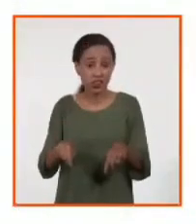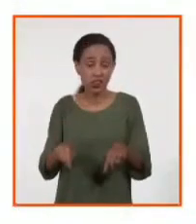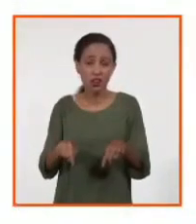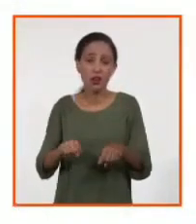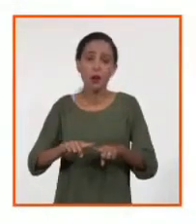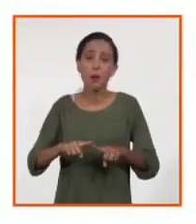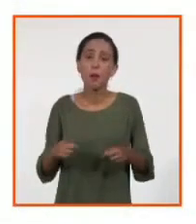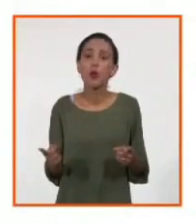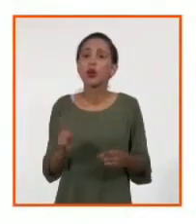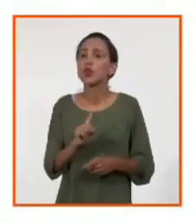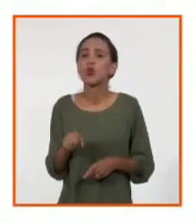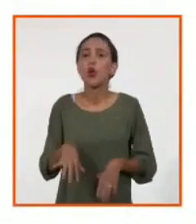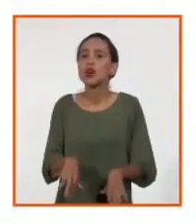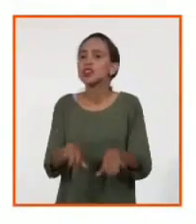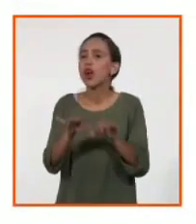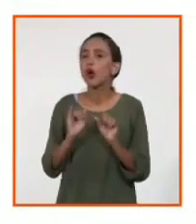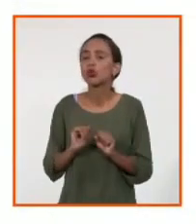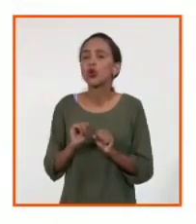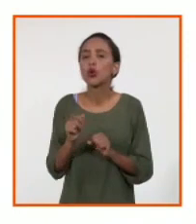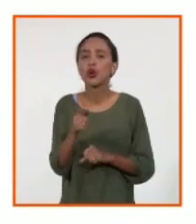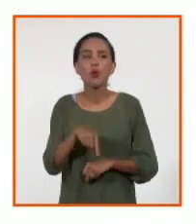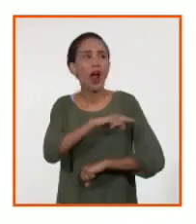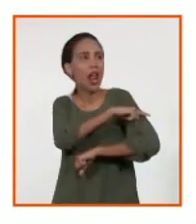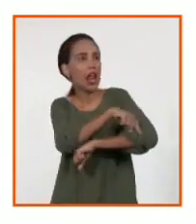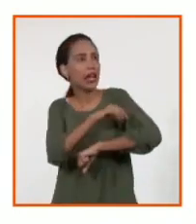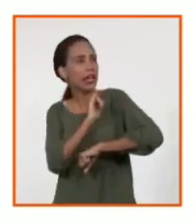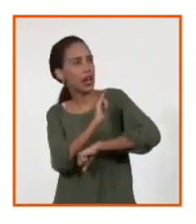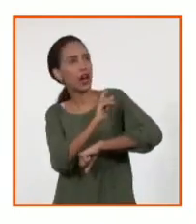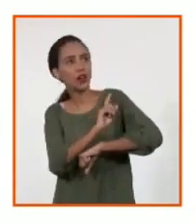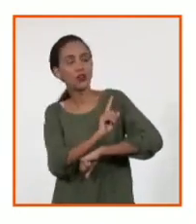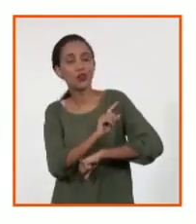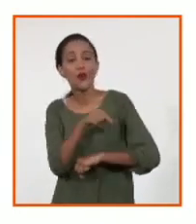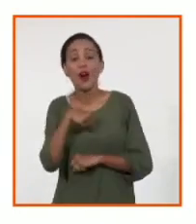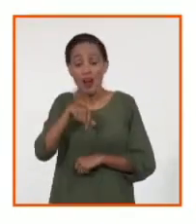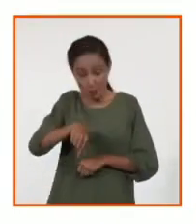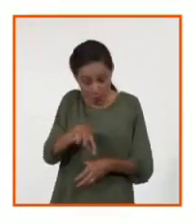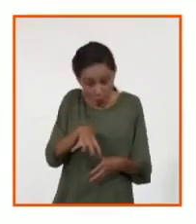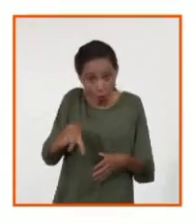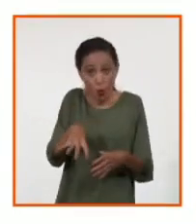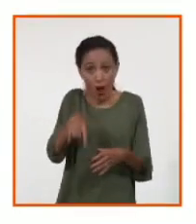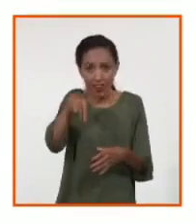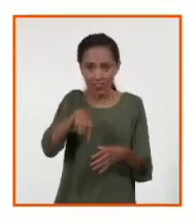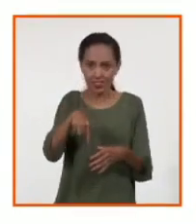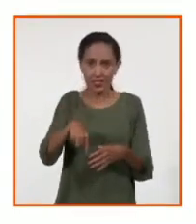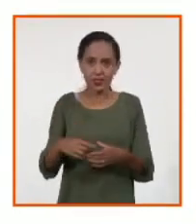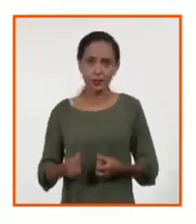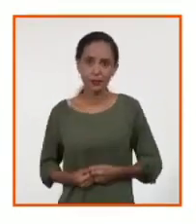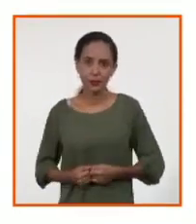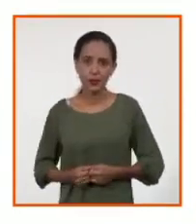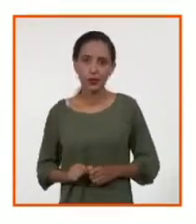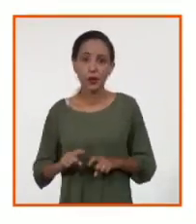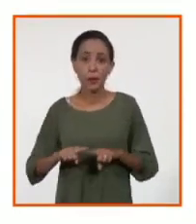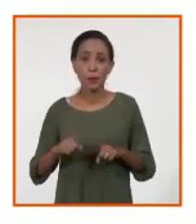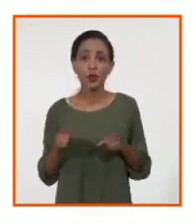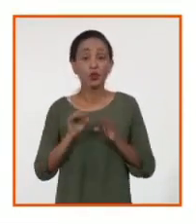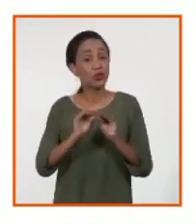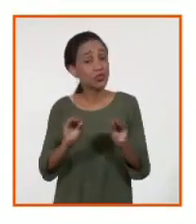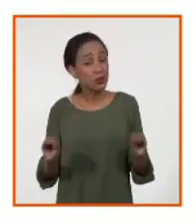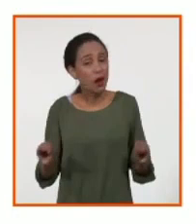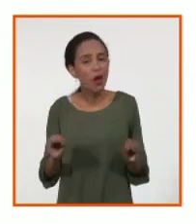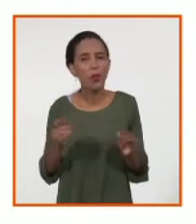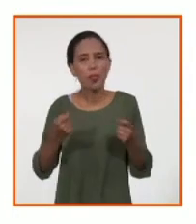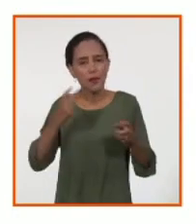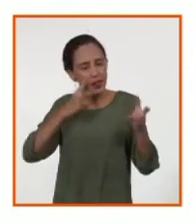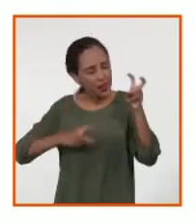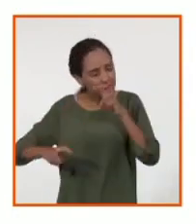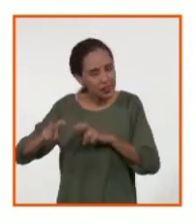no se encontró un foco en la esquina, sino en estos mismos depósitos. Por lo tanto, el llamado a esa revisión,